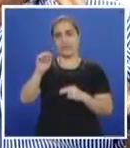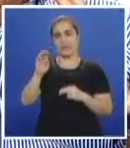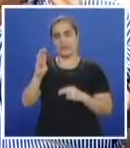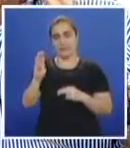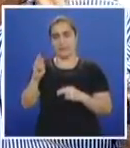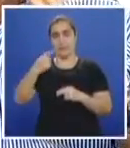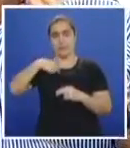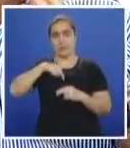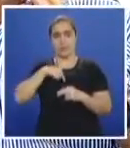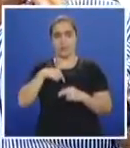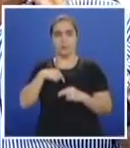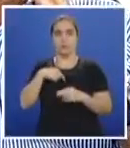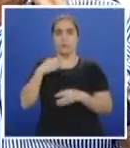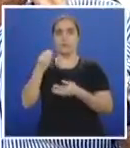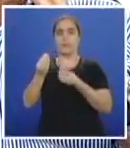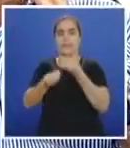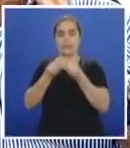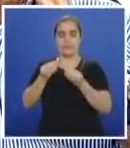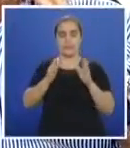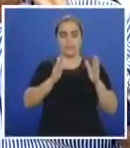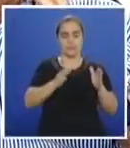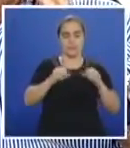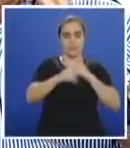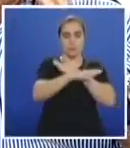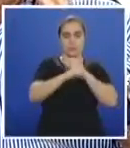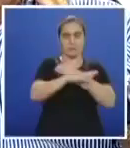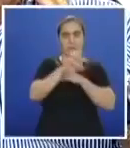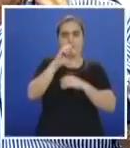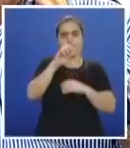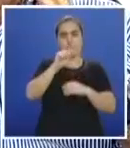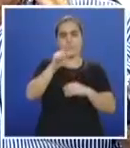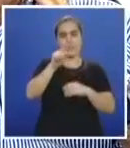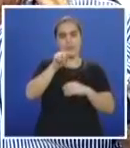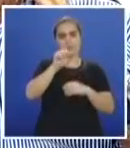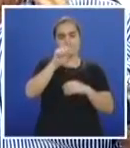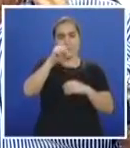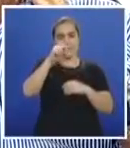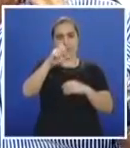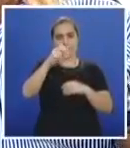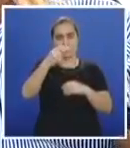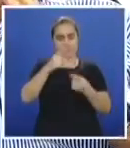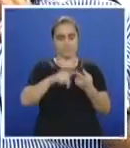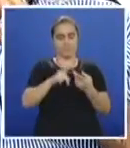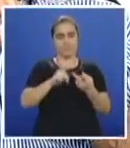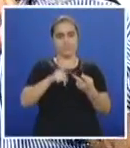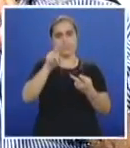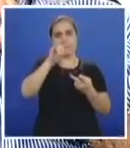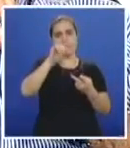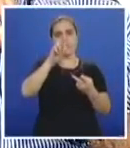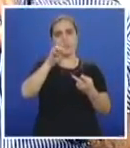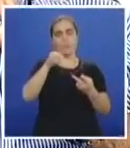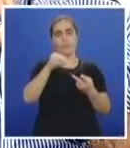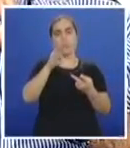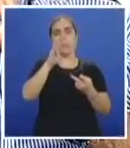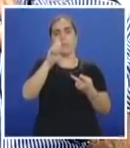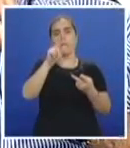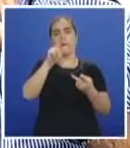vamos a demarcar todo lo que es la Paso Ancho, perdón, la Simón Bolívar y la Ciudad de Cali. Sí.